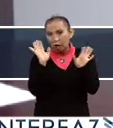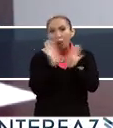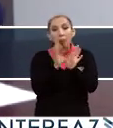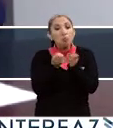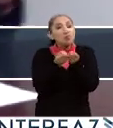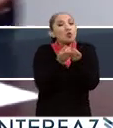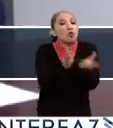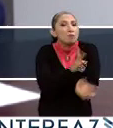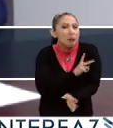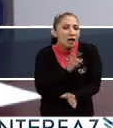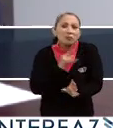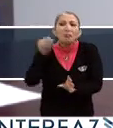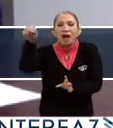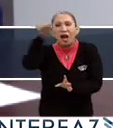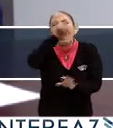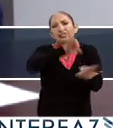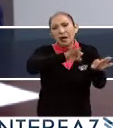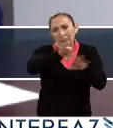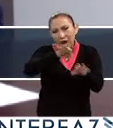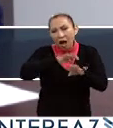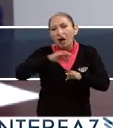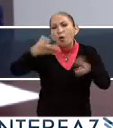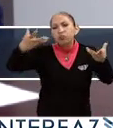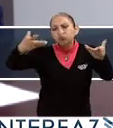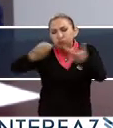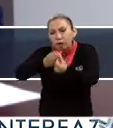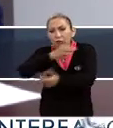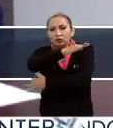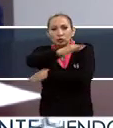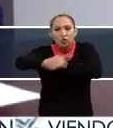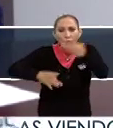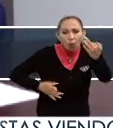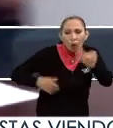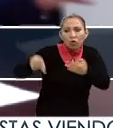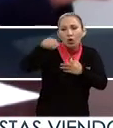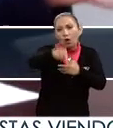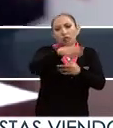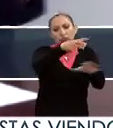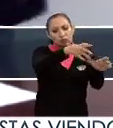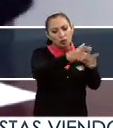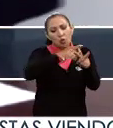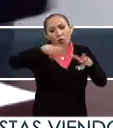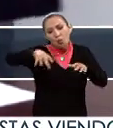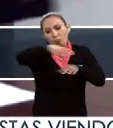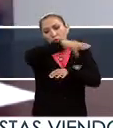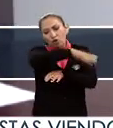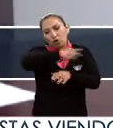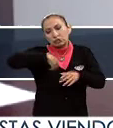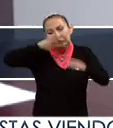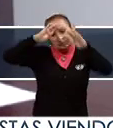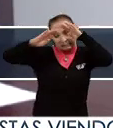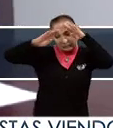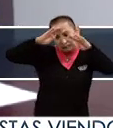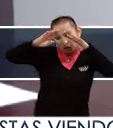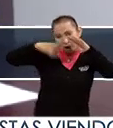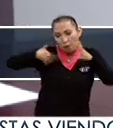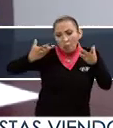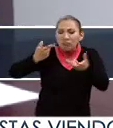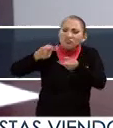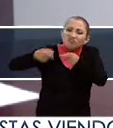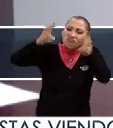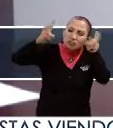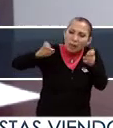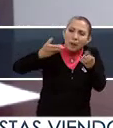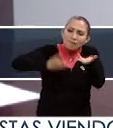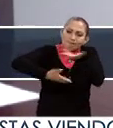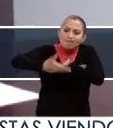contribución mía, porque yo creo que hay un trabajo colegiado de todo un colectivo que hemos ido pensando conjuntamente en el